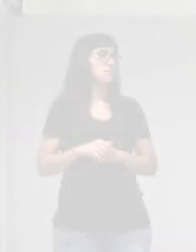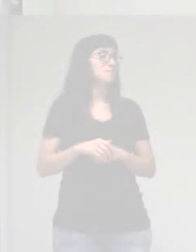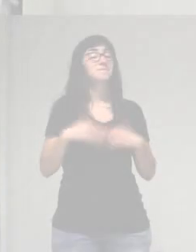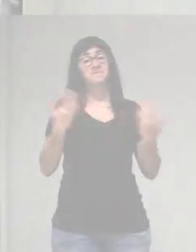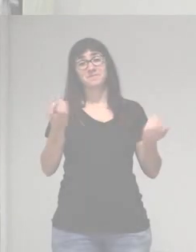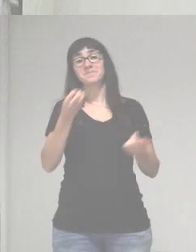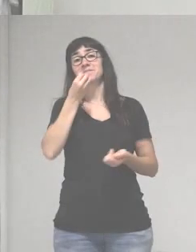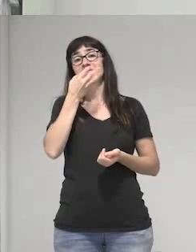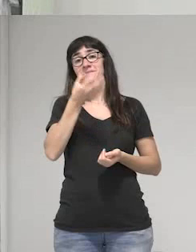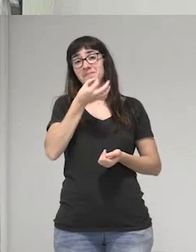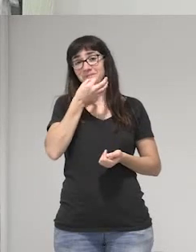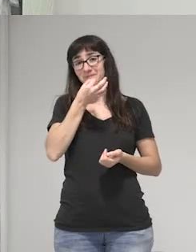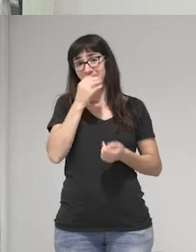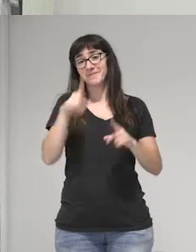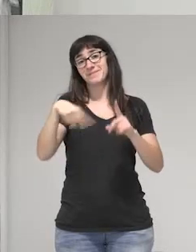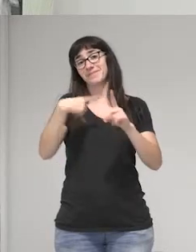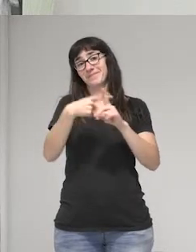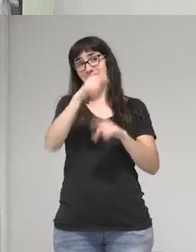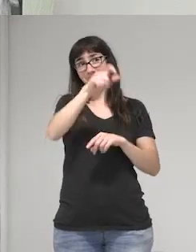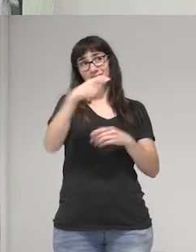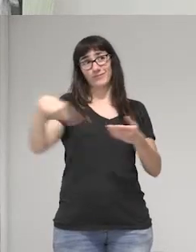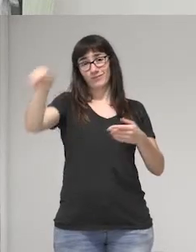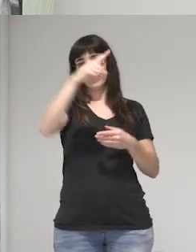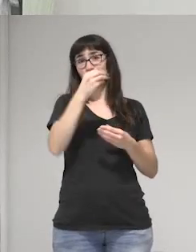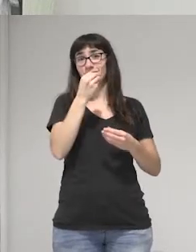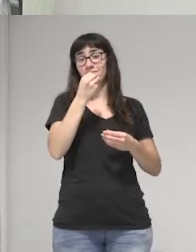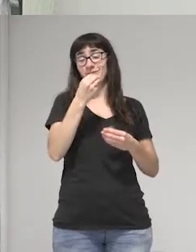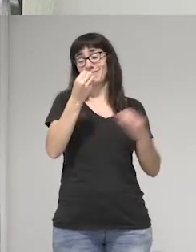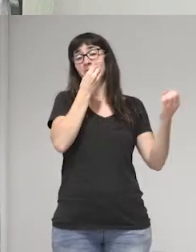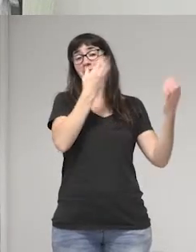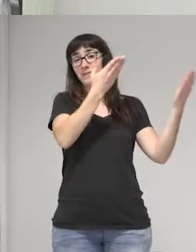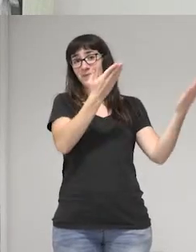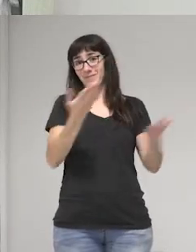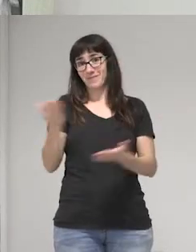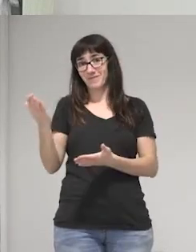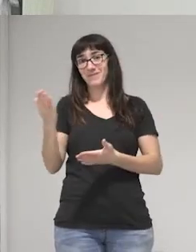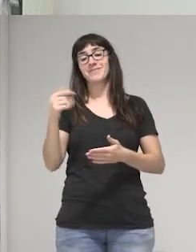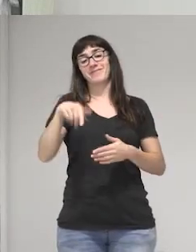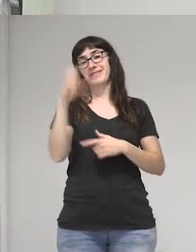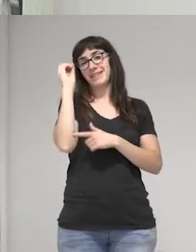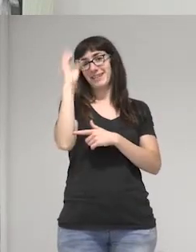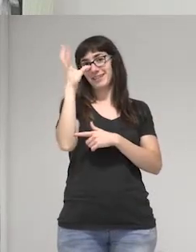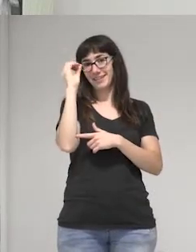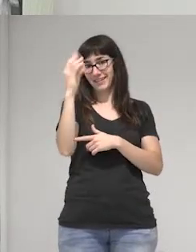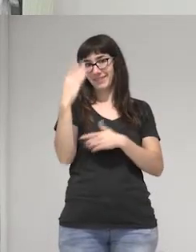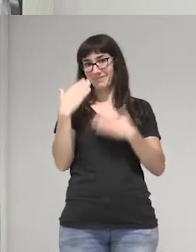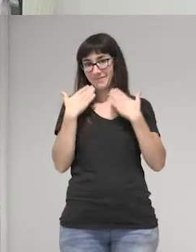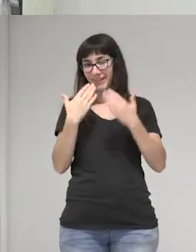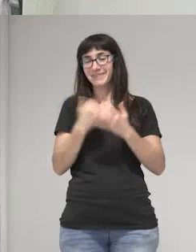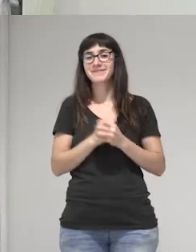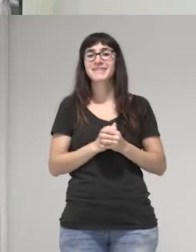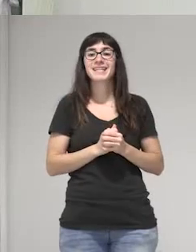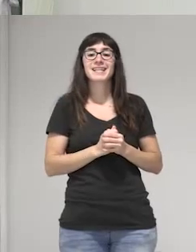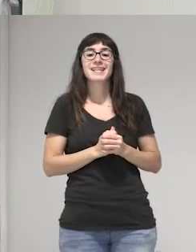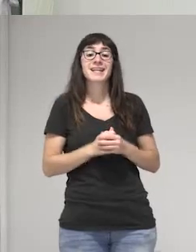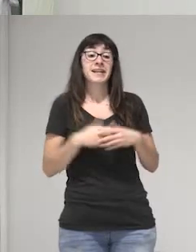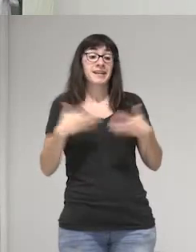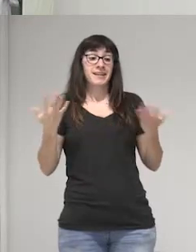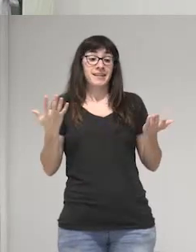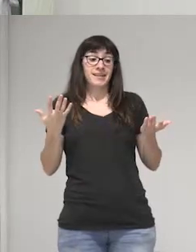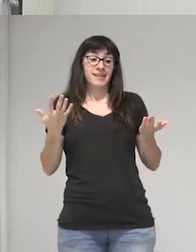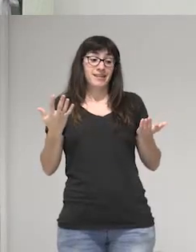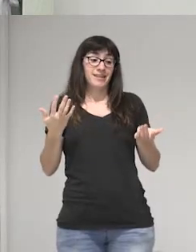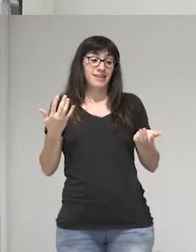Una racha entera, mientras habíamos visto el gusto hoy o si lo empezara a escuchar la y luego